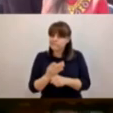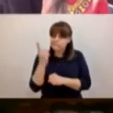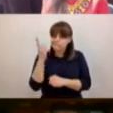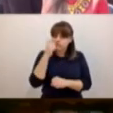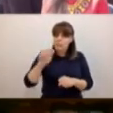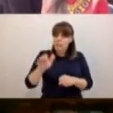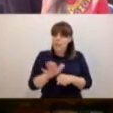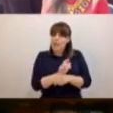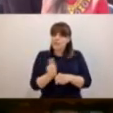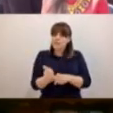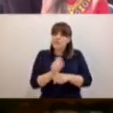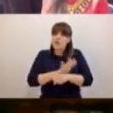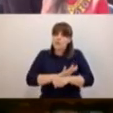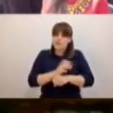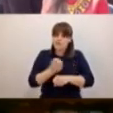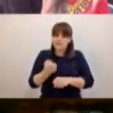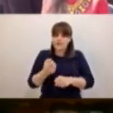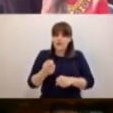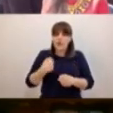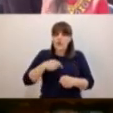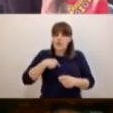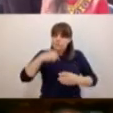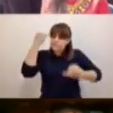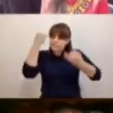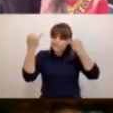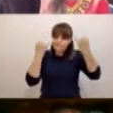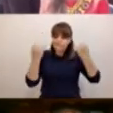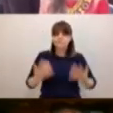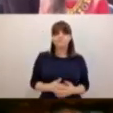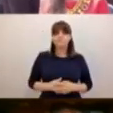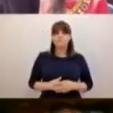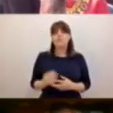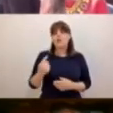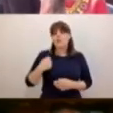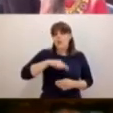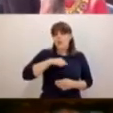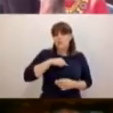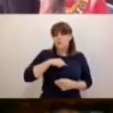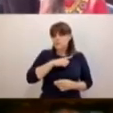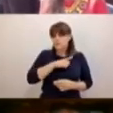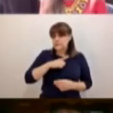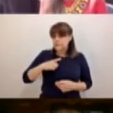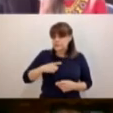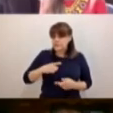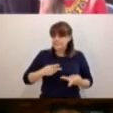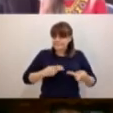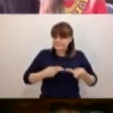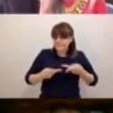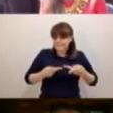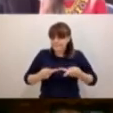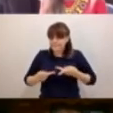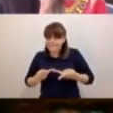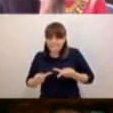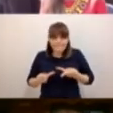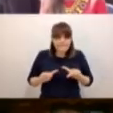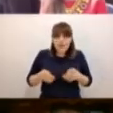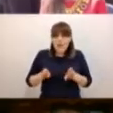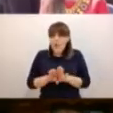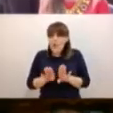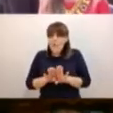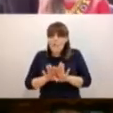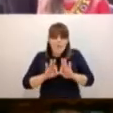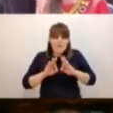ambiente, pero nosotros tenemos que estar muy, muy preparados para buscar las mejores